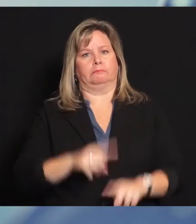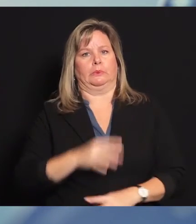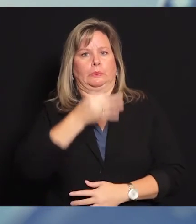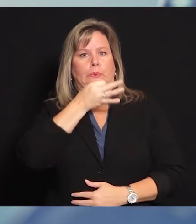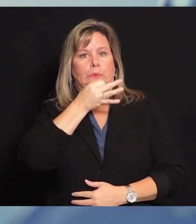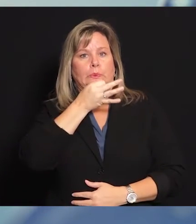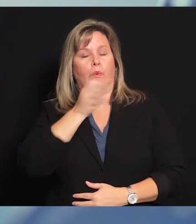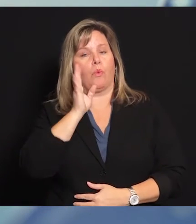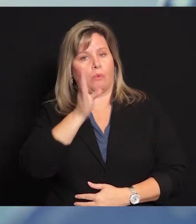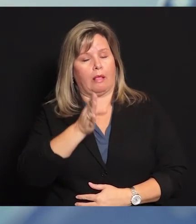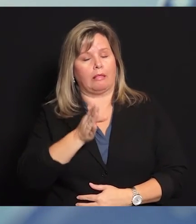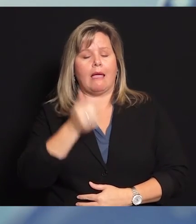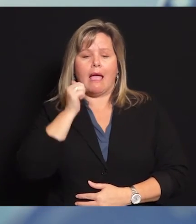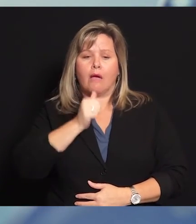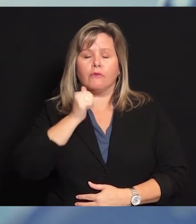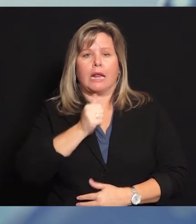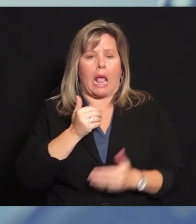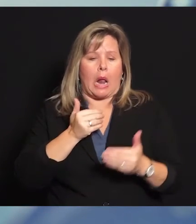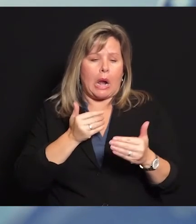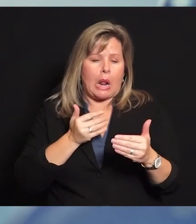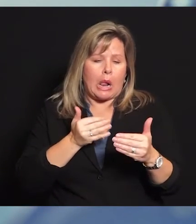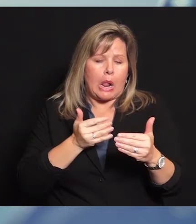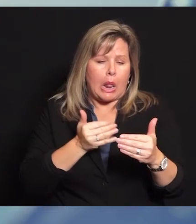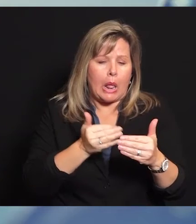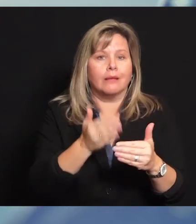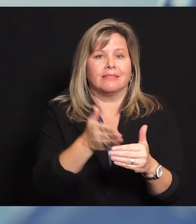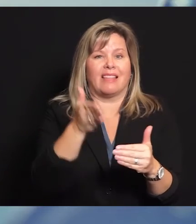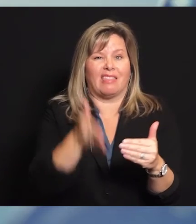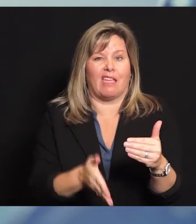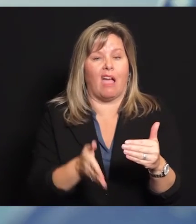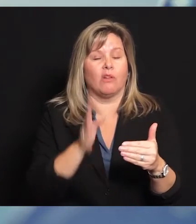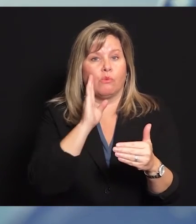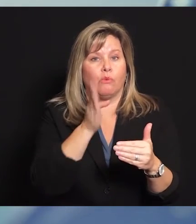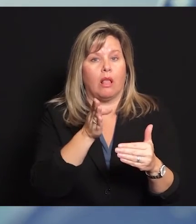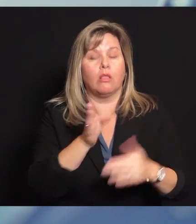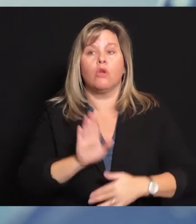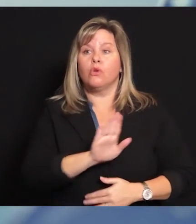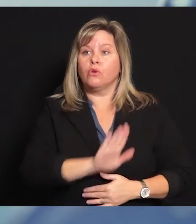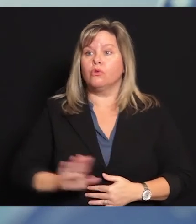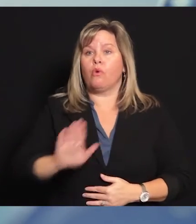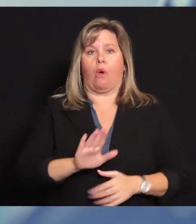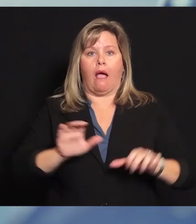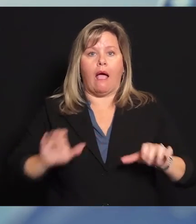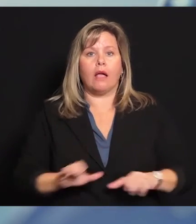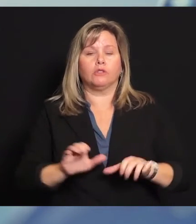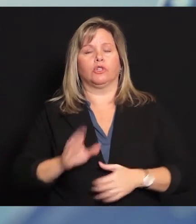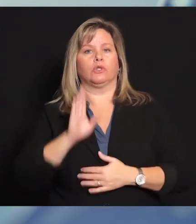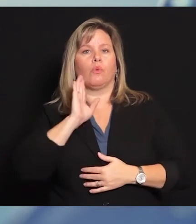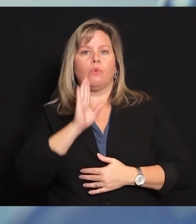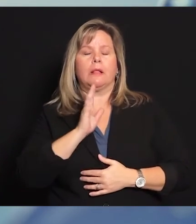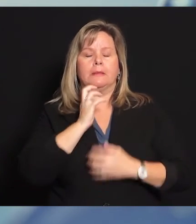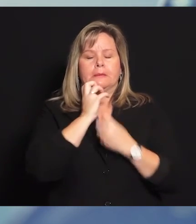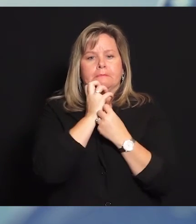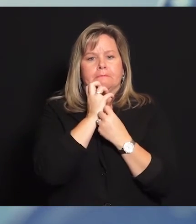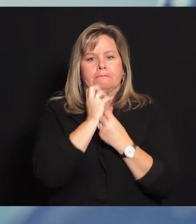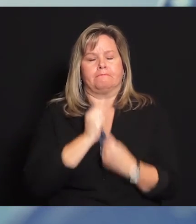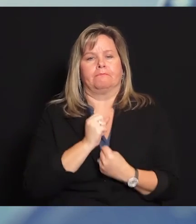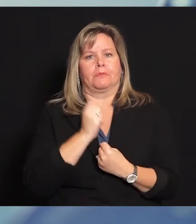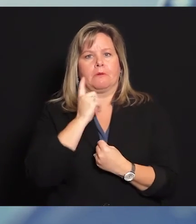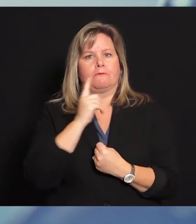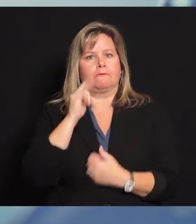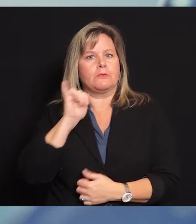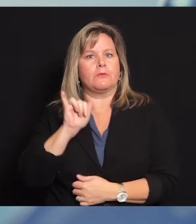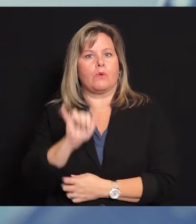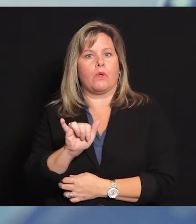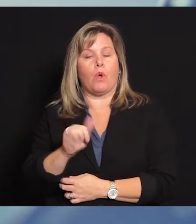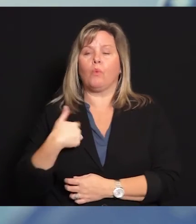su ayuda para salvar vidas y medios de vida. Y si la vacuna está en camino muy pronto, todos los días estamos más cerca